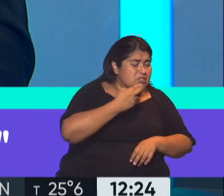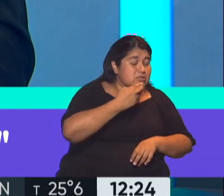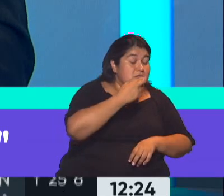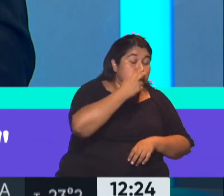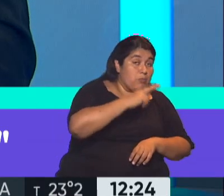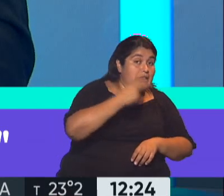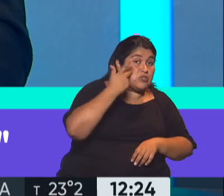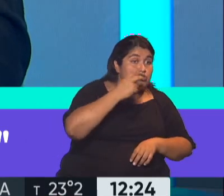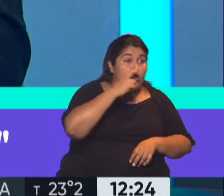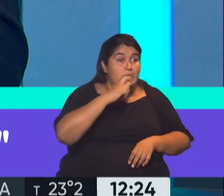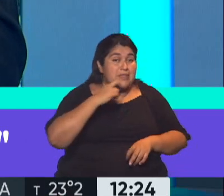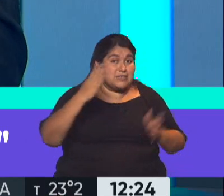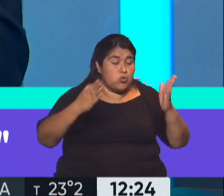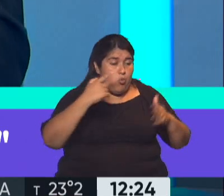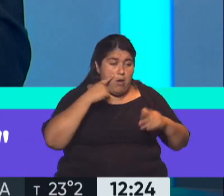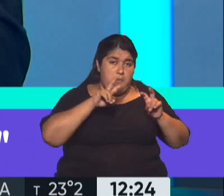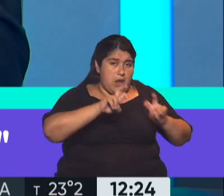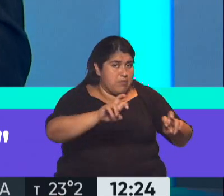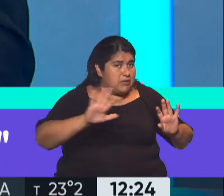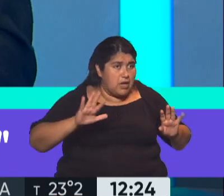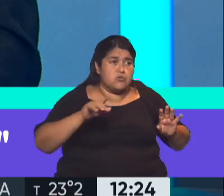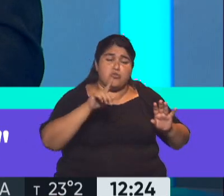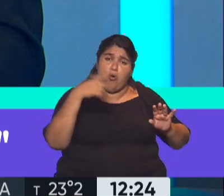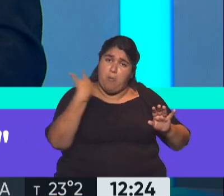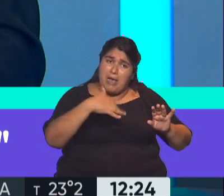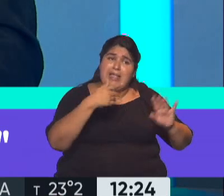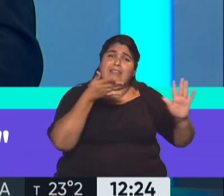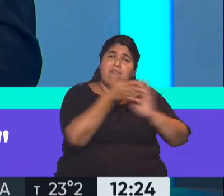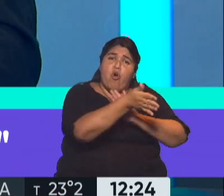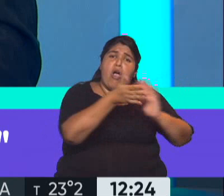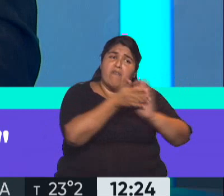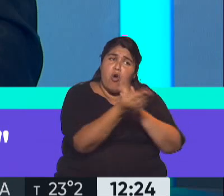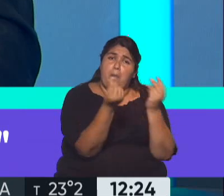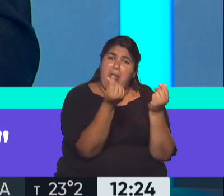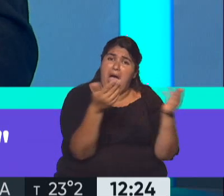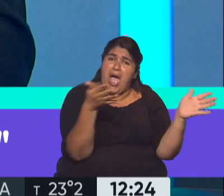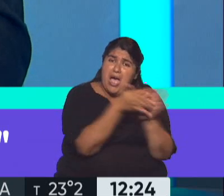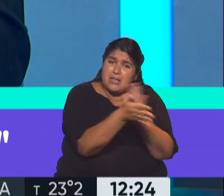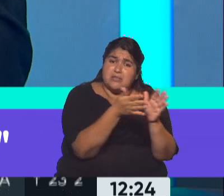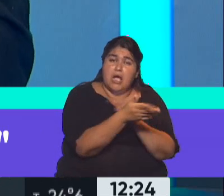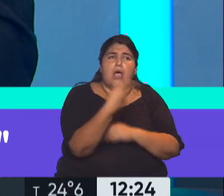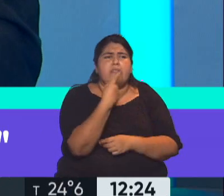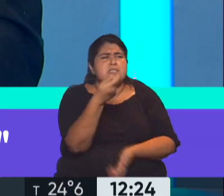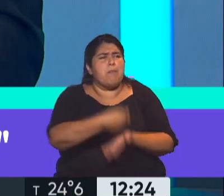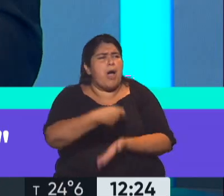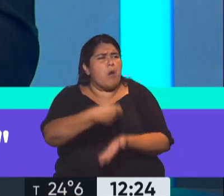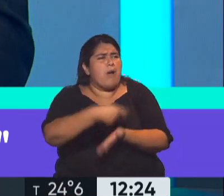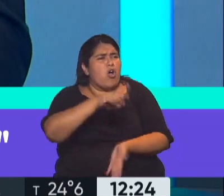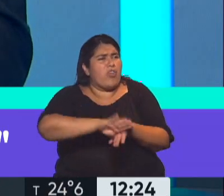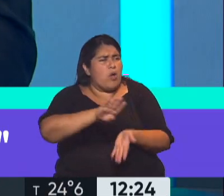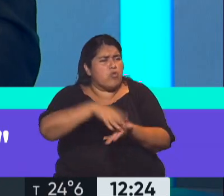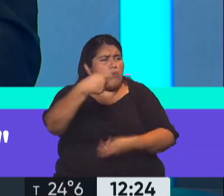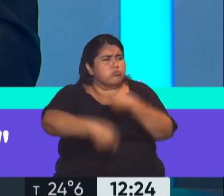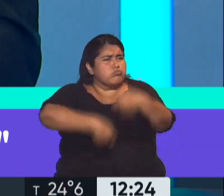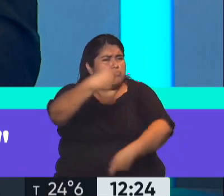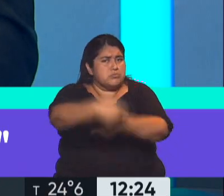Porque al tema de... hablamos en general de fuga, de capitales, hablamos, dicen que se canceló deuda, que también es lo que Guzmán